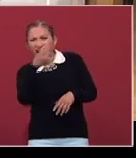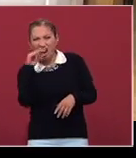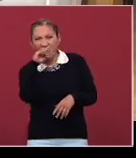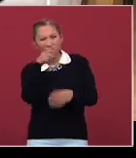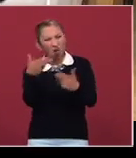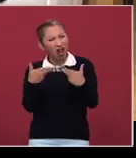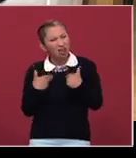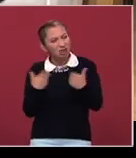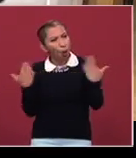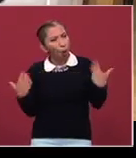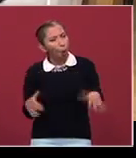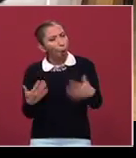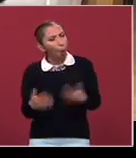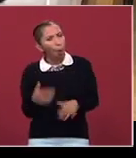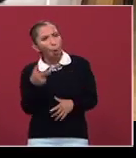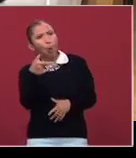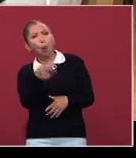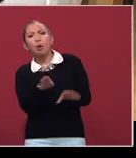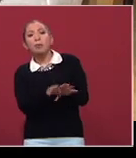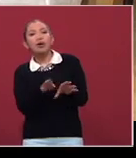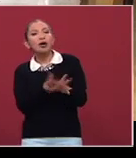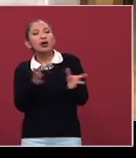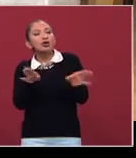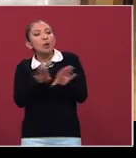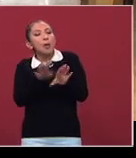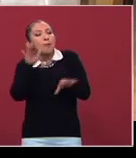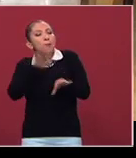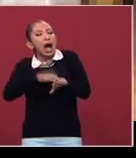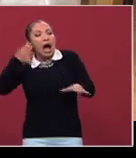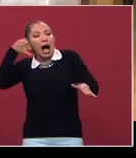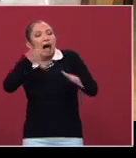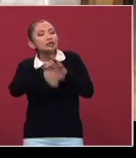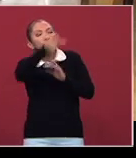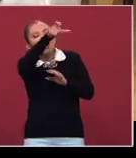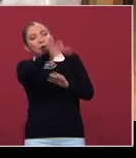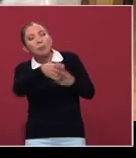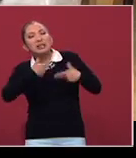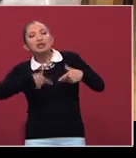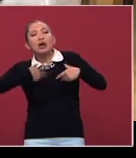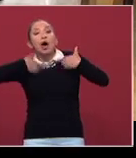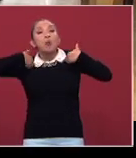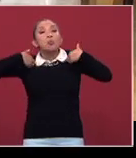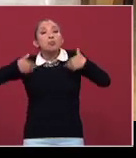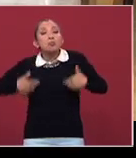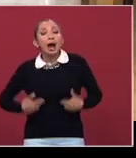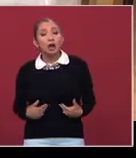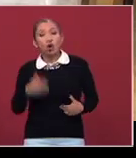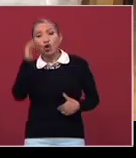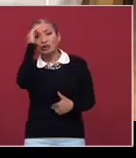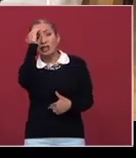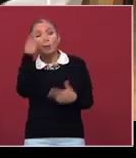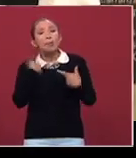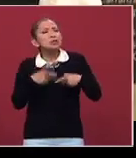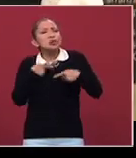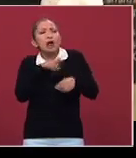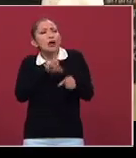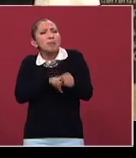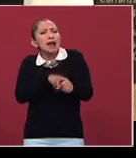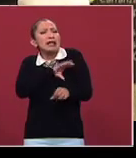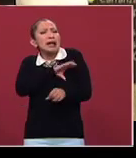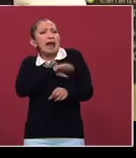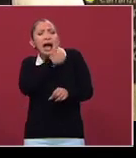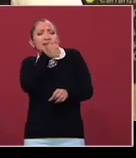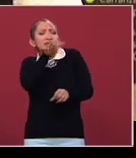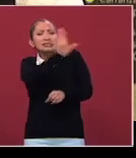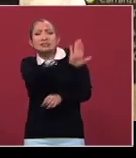pasemos a humanizar a los personajes y a conocerlos y amarlos como fueron